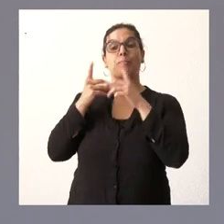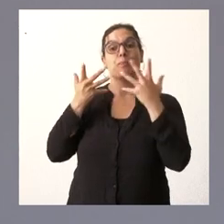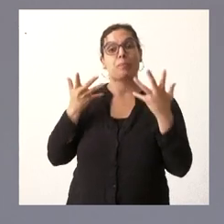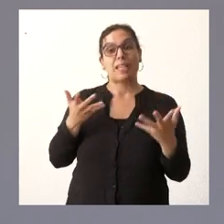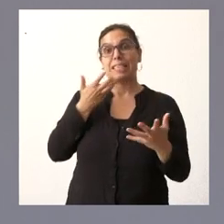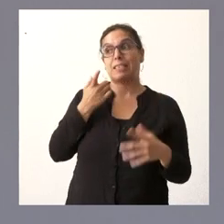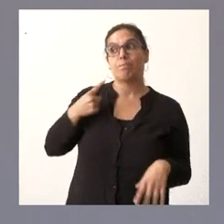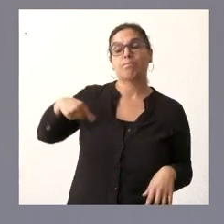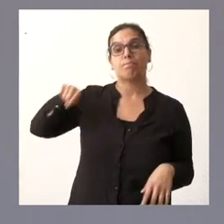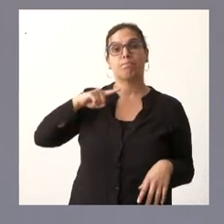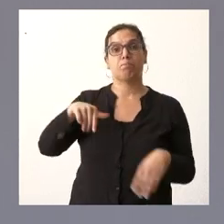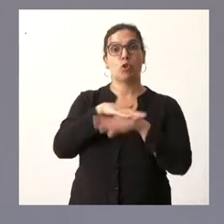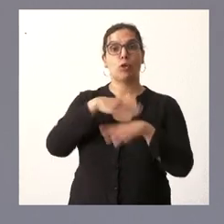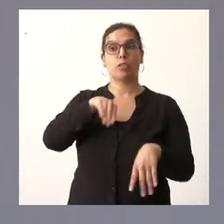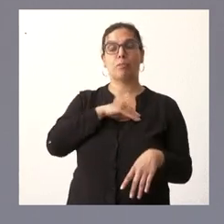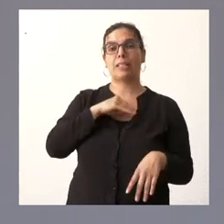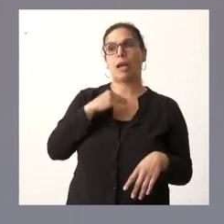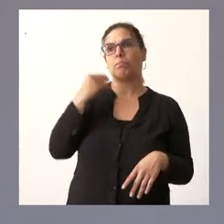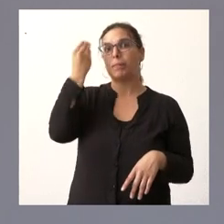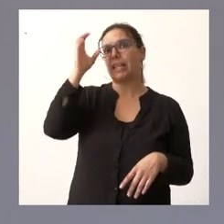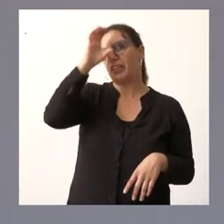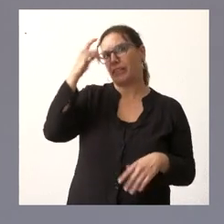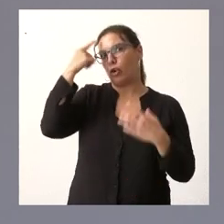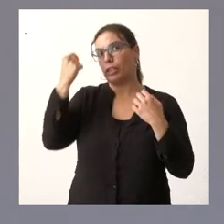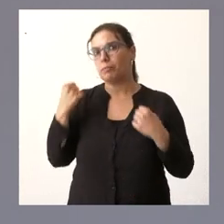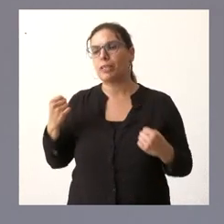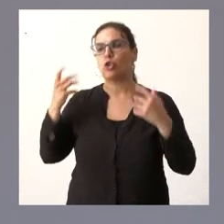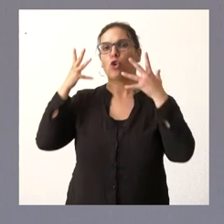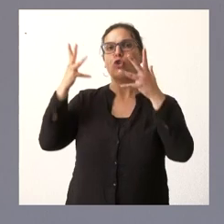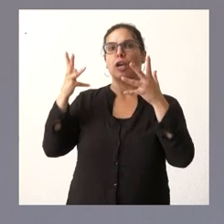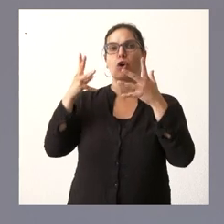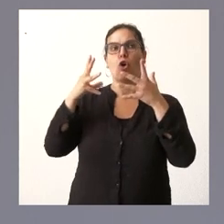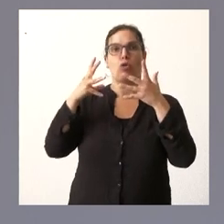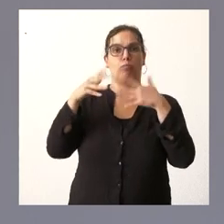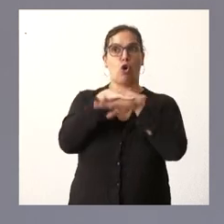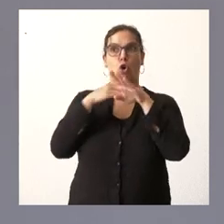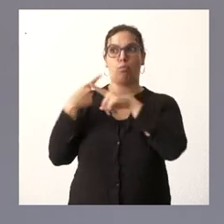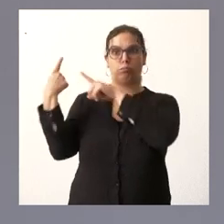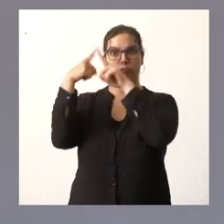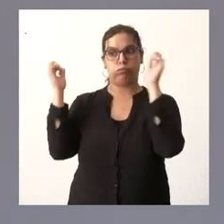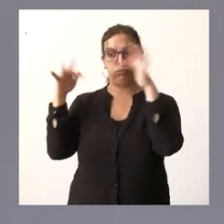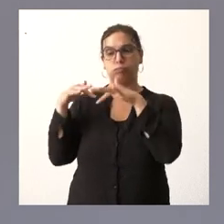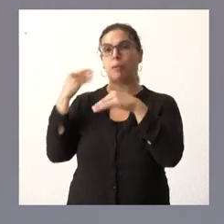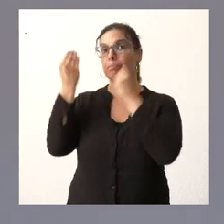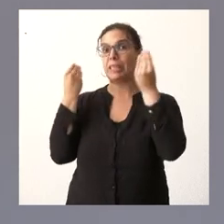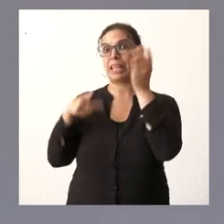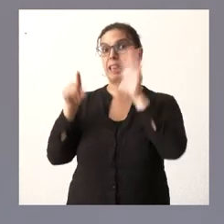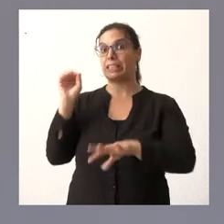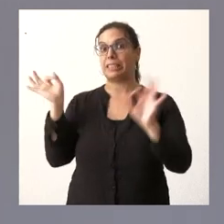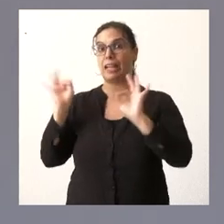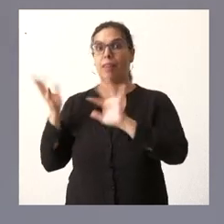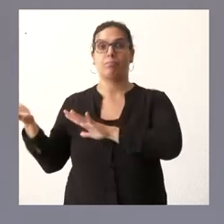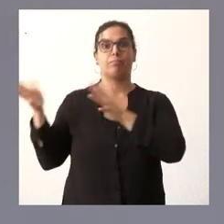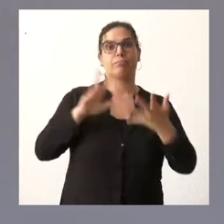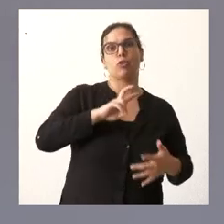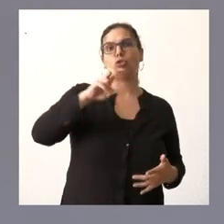se estime oportuno científicamente en el consejo interterritorial establecer medidas esas características lógicamente no serían aplicables otras